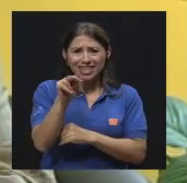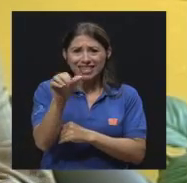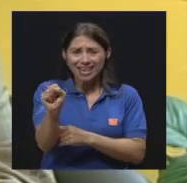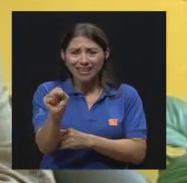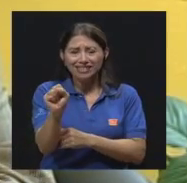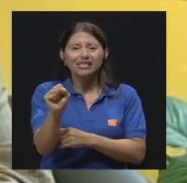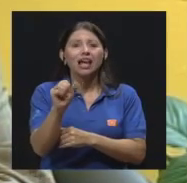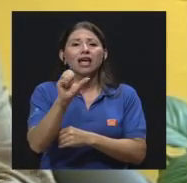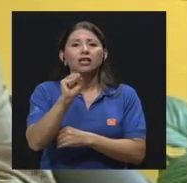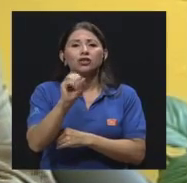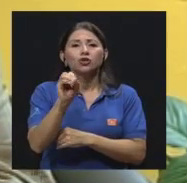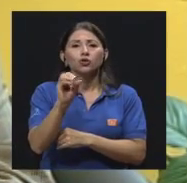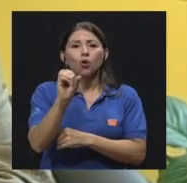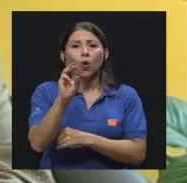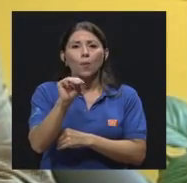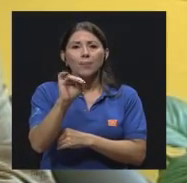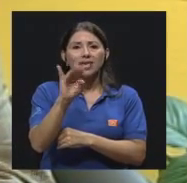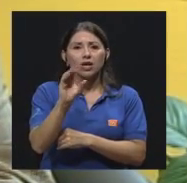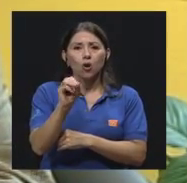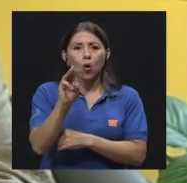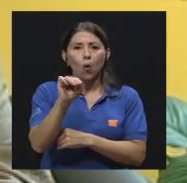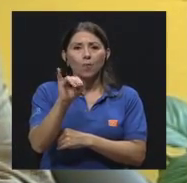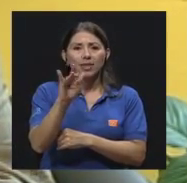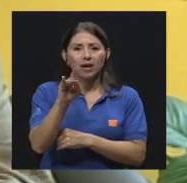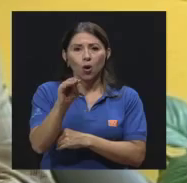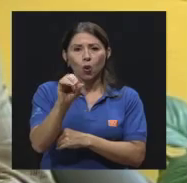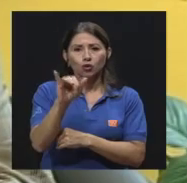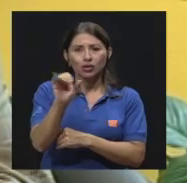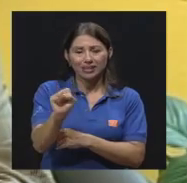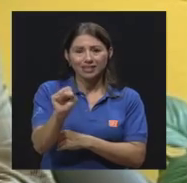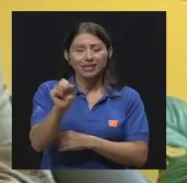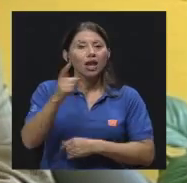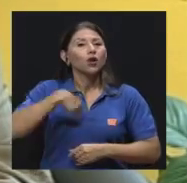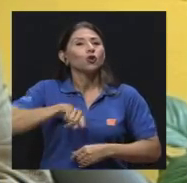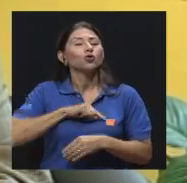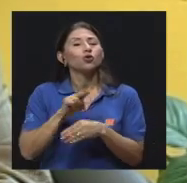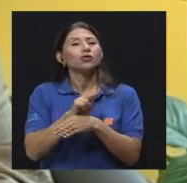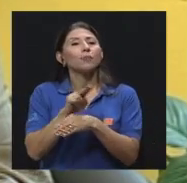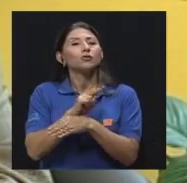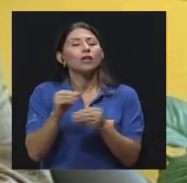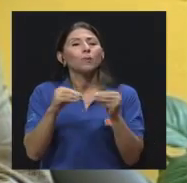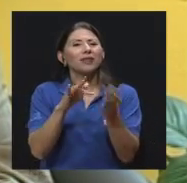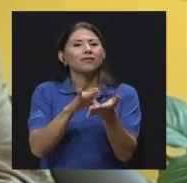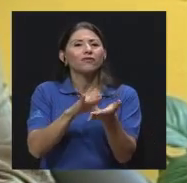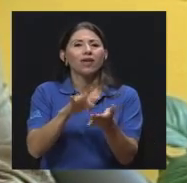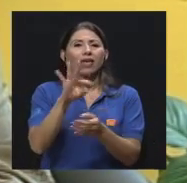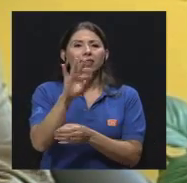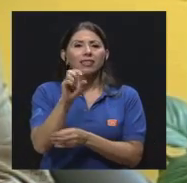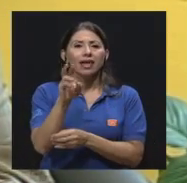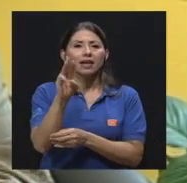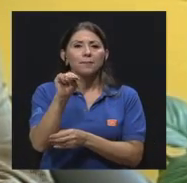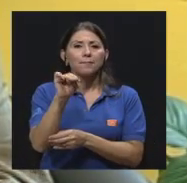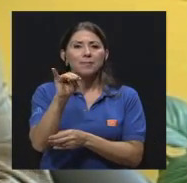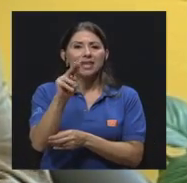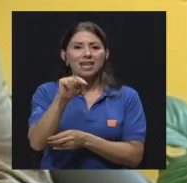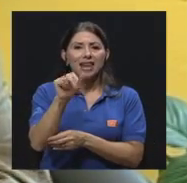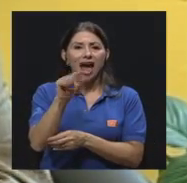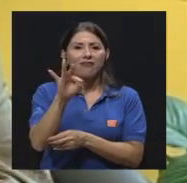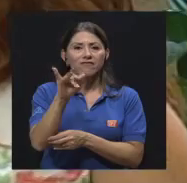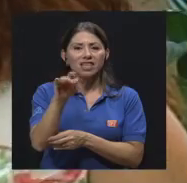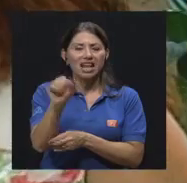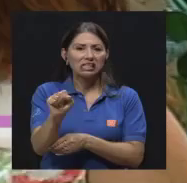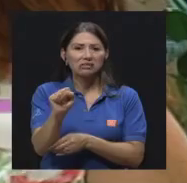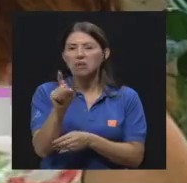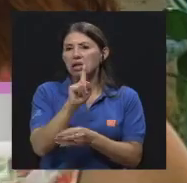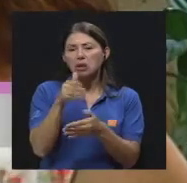onicomicosis, ¿verdad? Estamos más bien metidos usando malas terminafinas, que son menos hepatotóxicas.